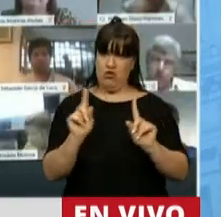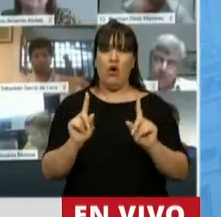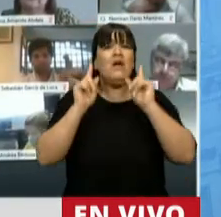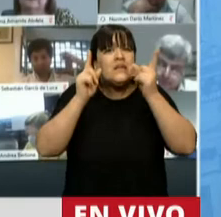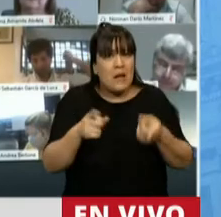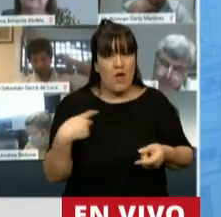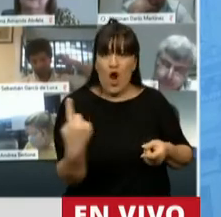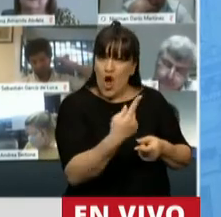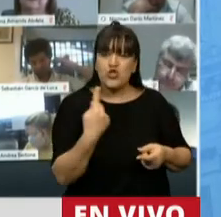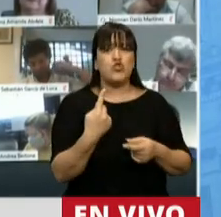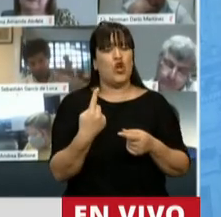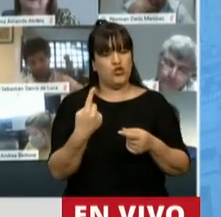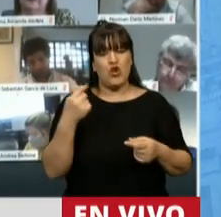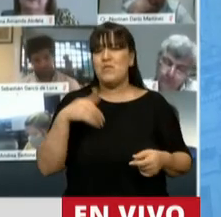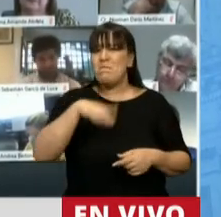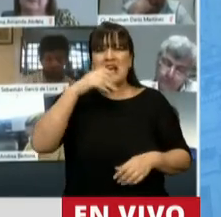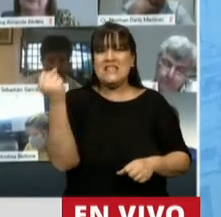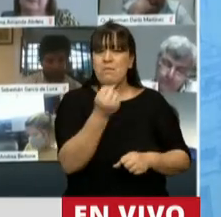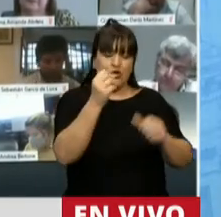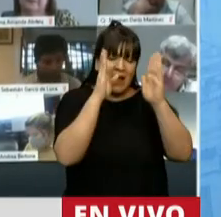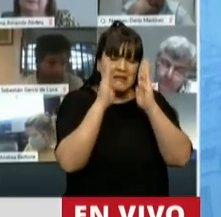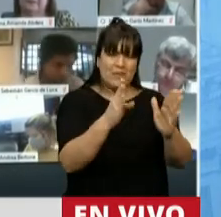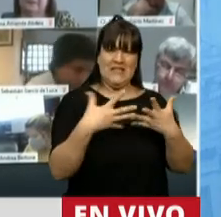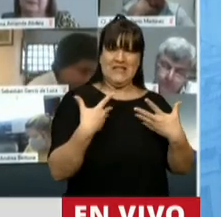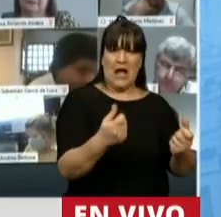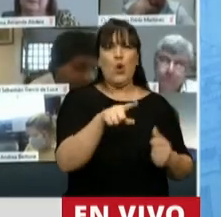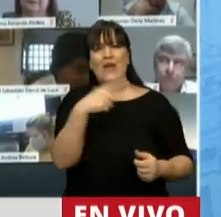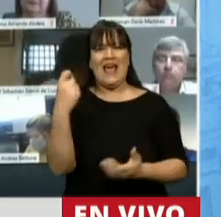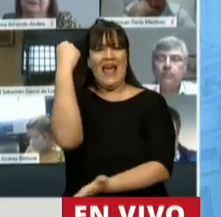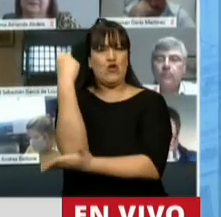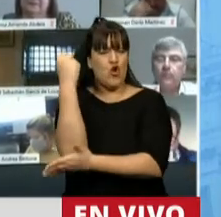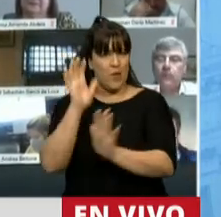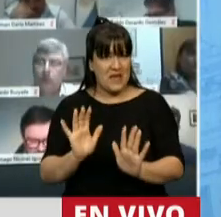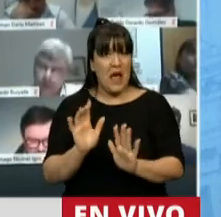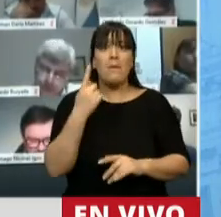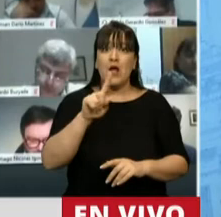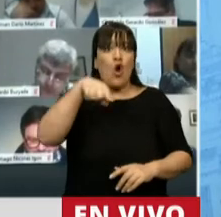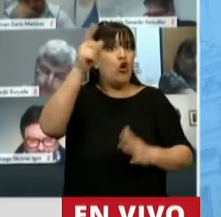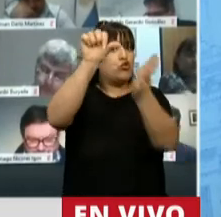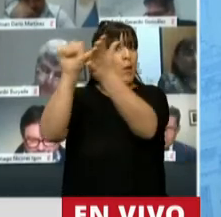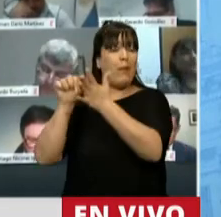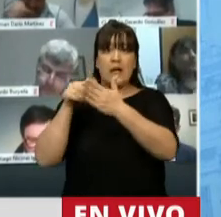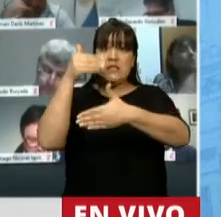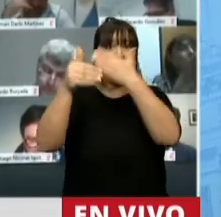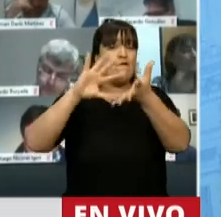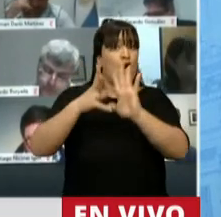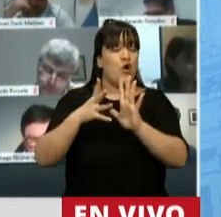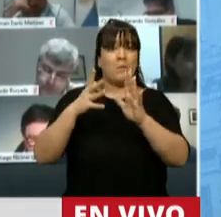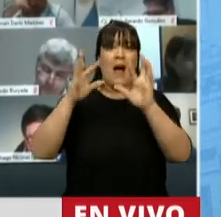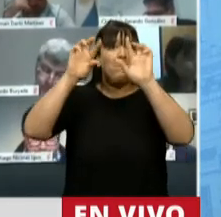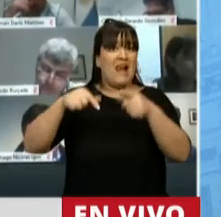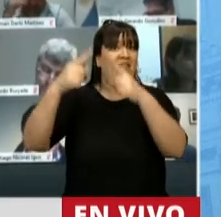eso dimos valor a la vida por sobre la economía, también se dio en aquellos países donde no actuaron de esa manera,